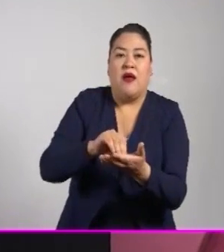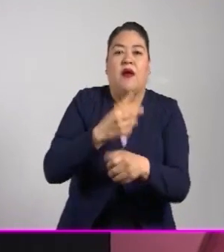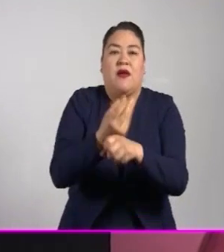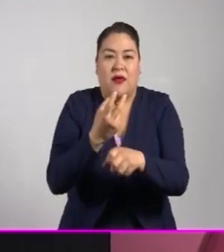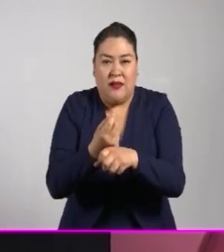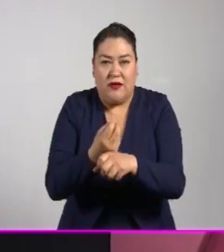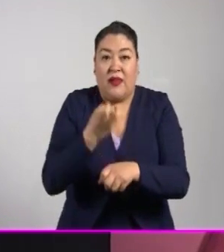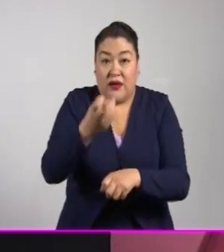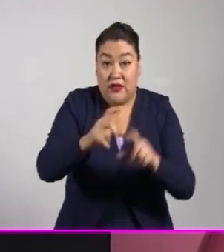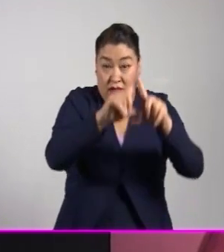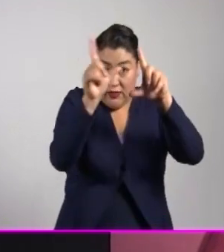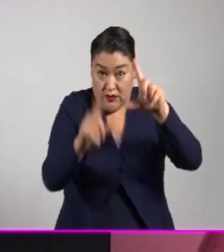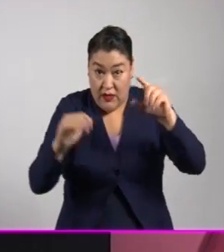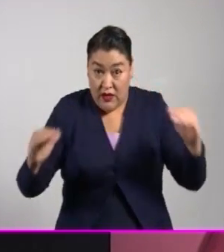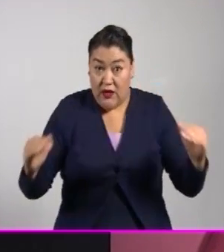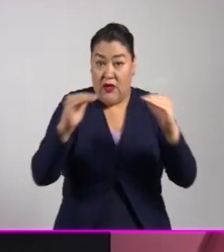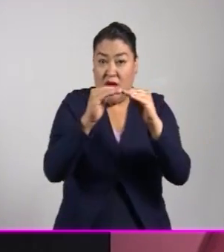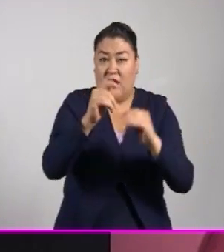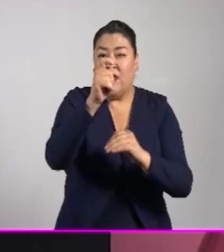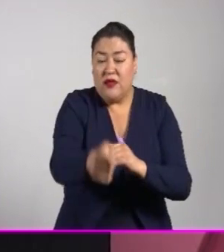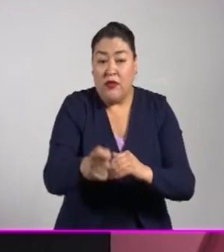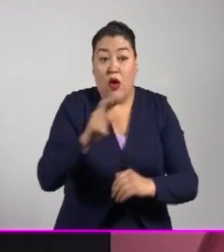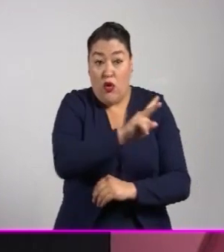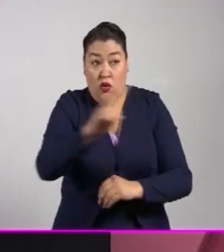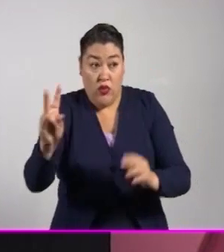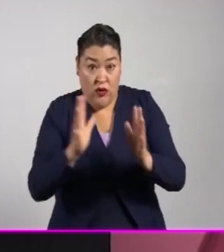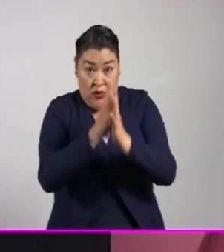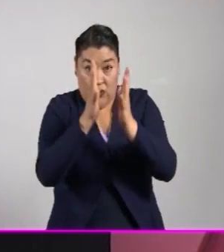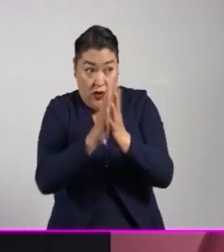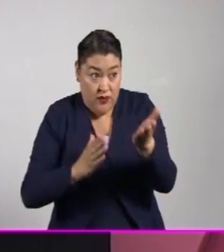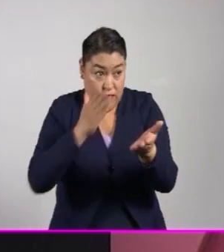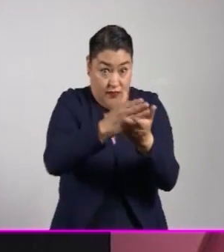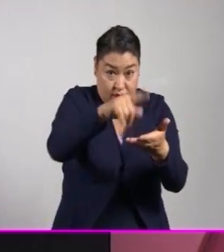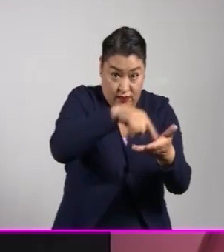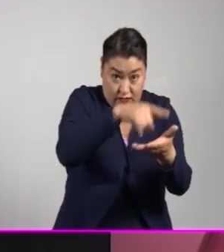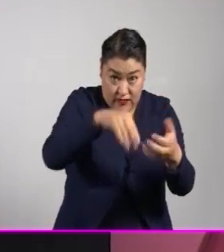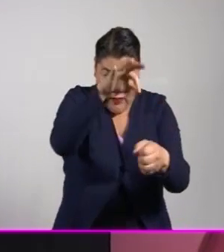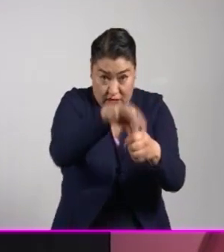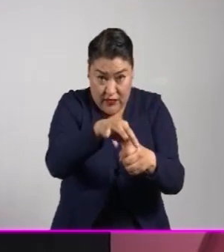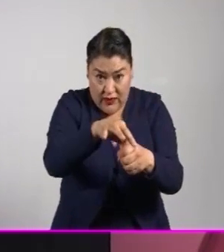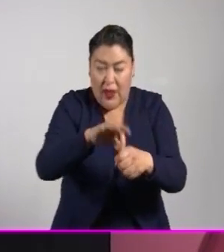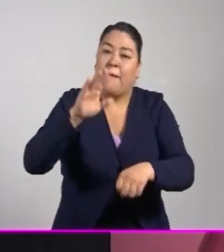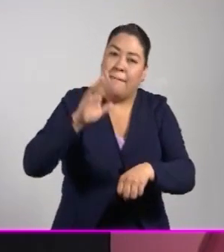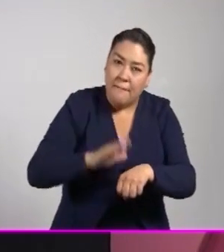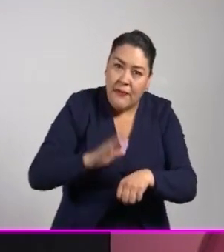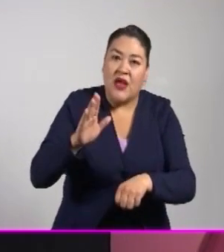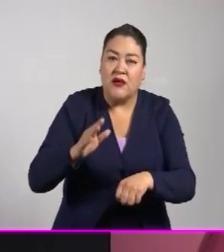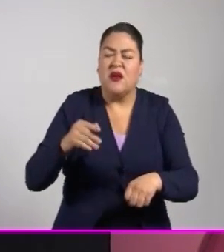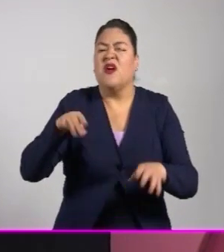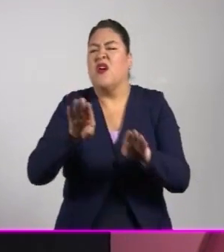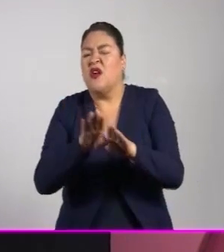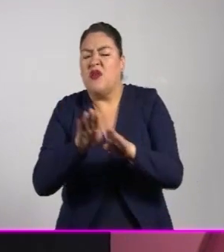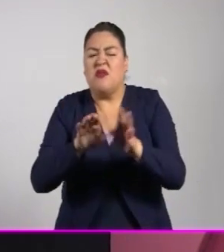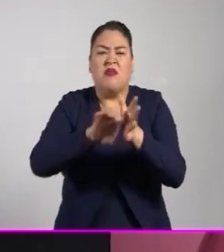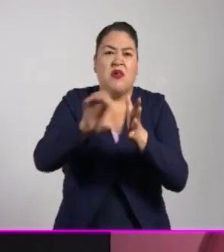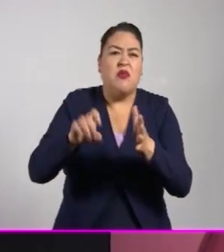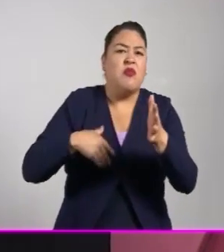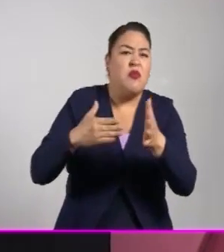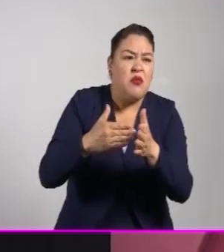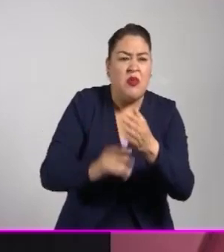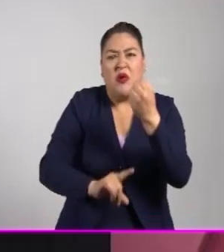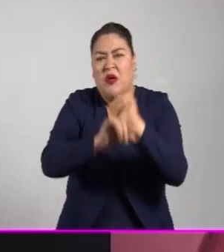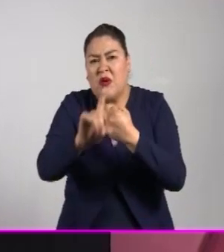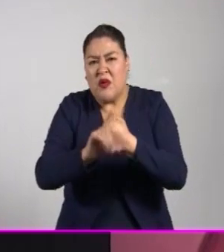un país igualitario va más allá de que todas y todos participemos en una contienda. También implica discutir cómo erradicar las barreras